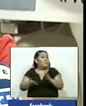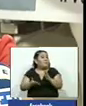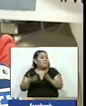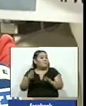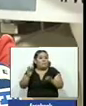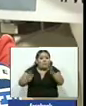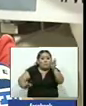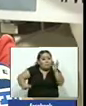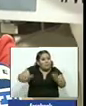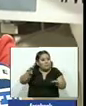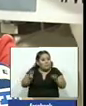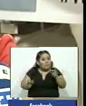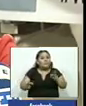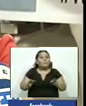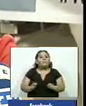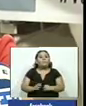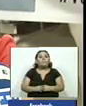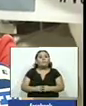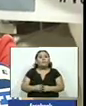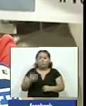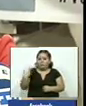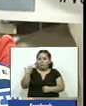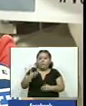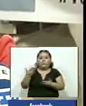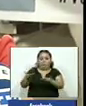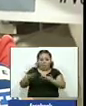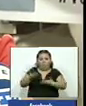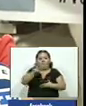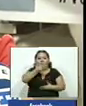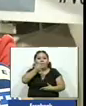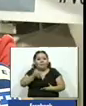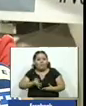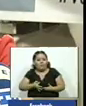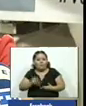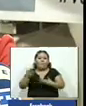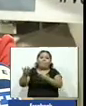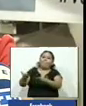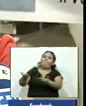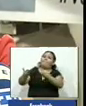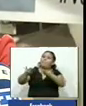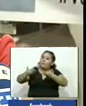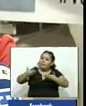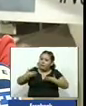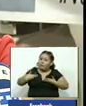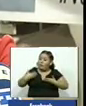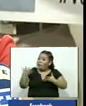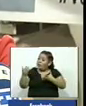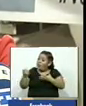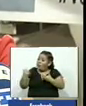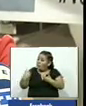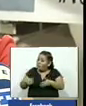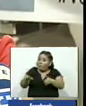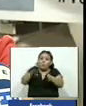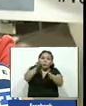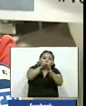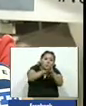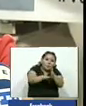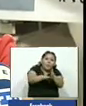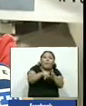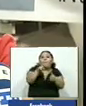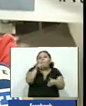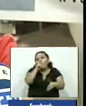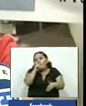nos dé justicia merecemos la verdad merecemos enterrar a nuestros madres y padres